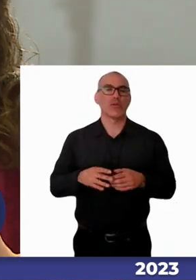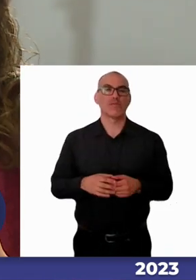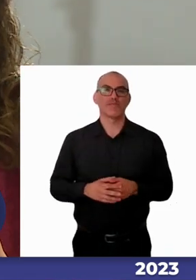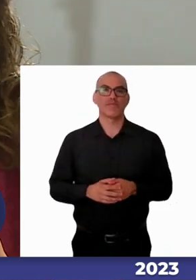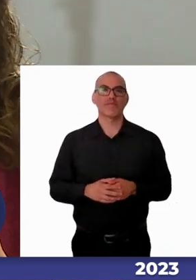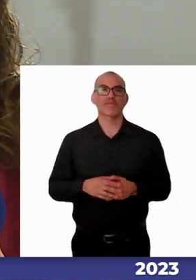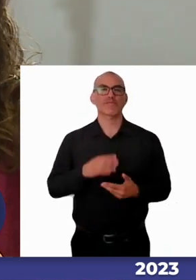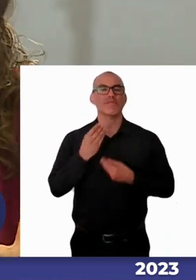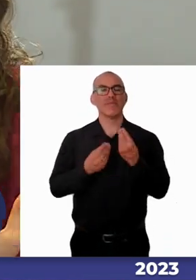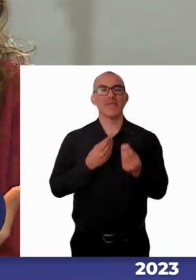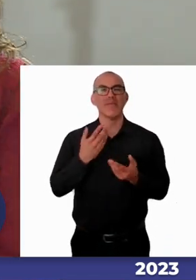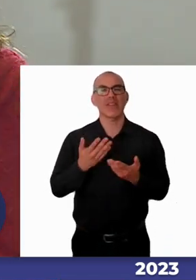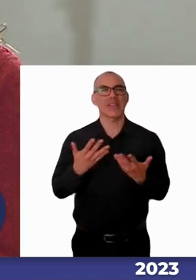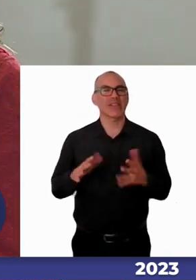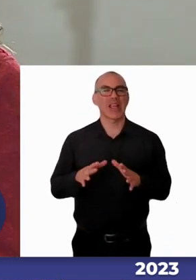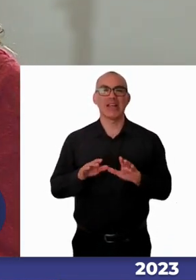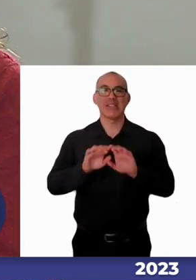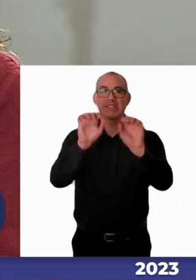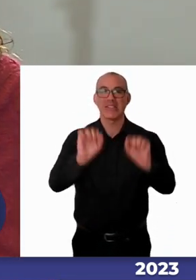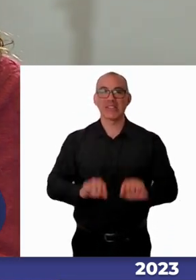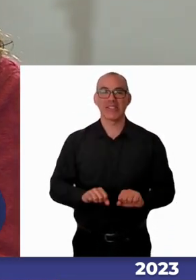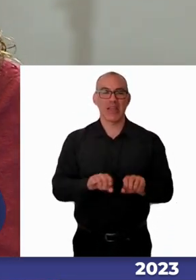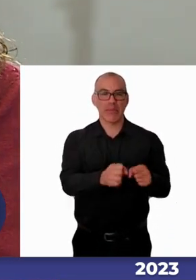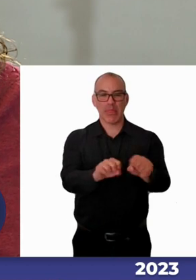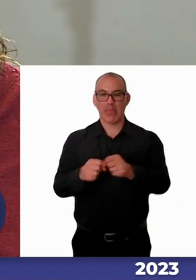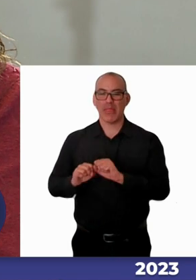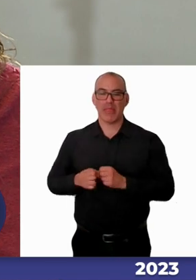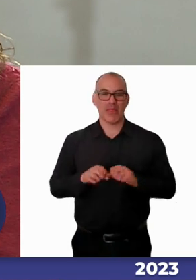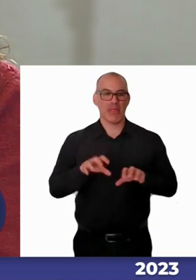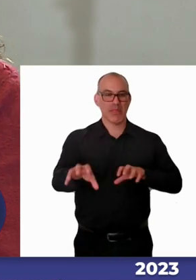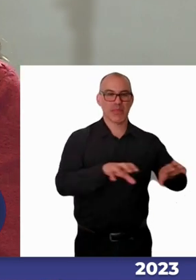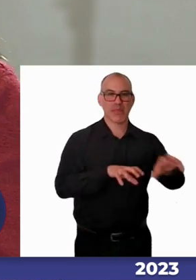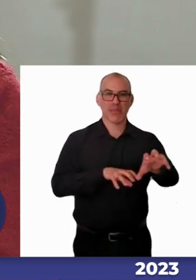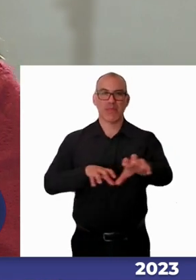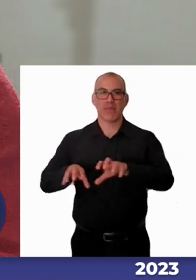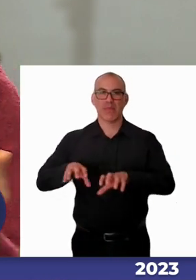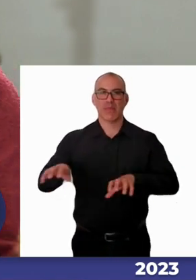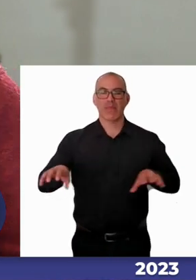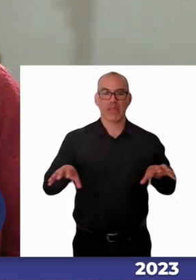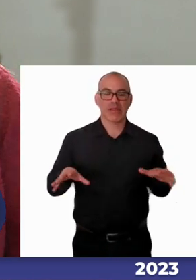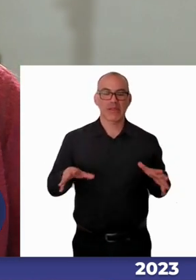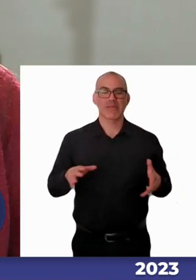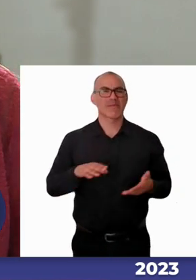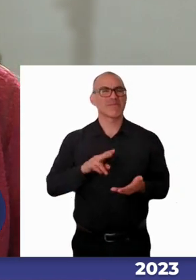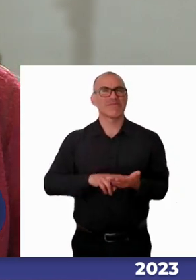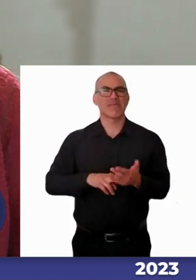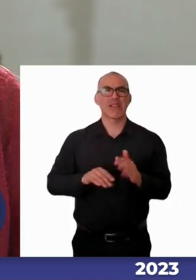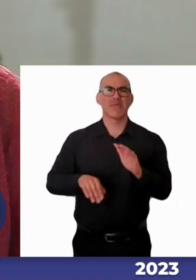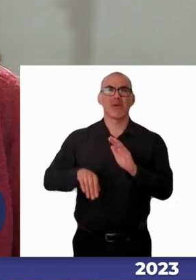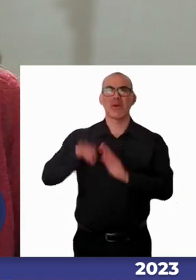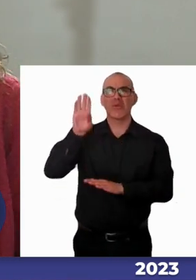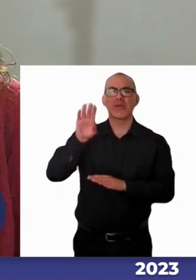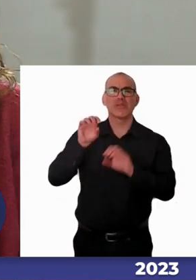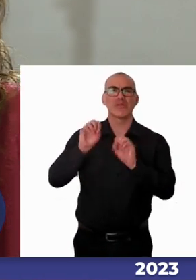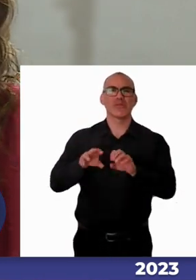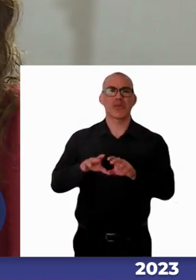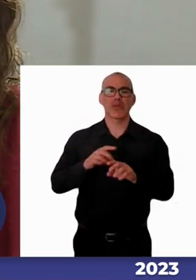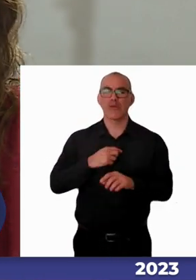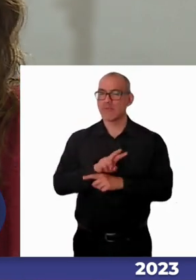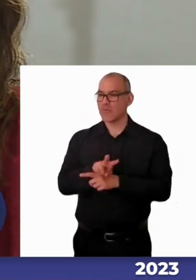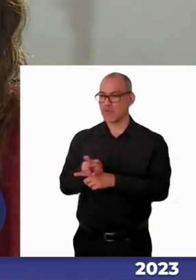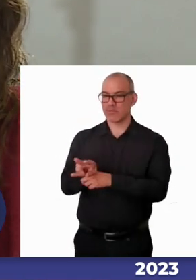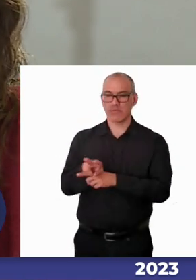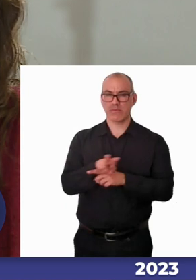fragmentado el sistema que pareciera que las instituciones de educación superior sospecharan si este estudiante en la educación media